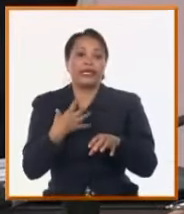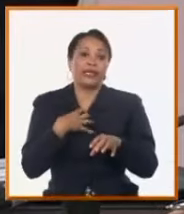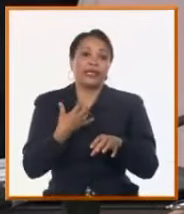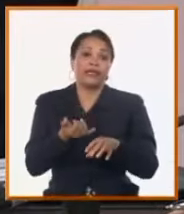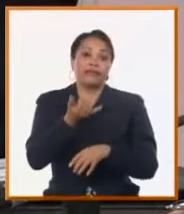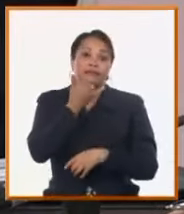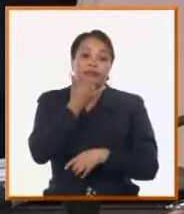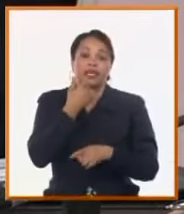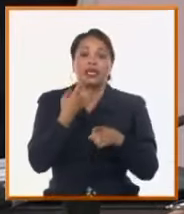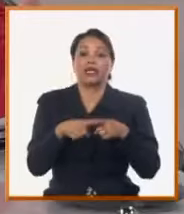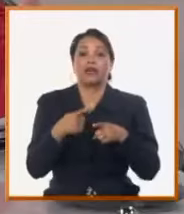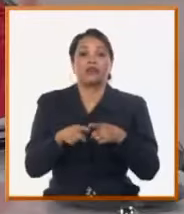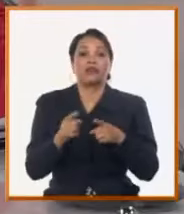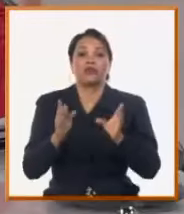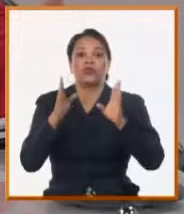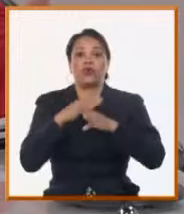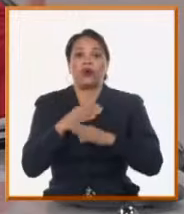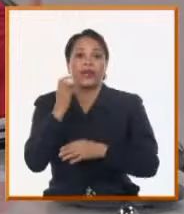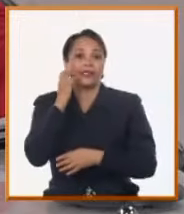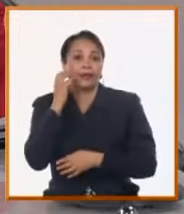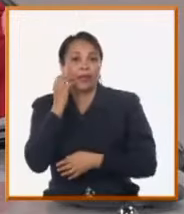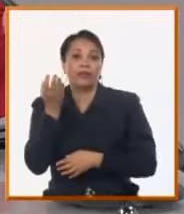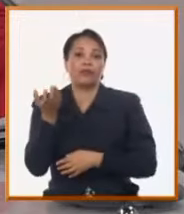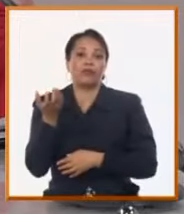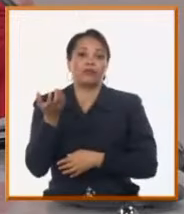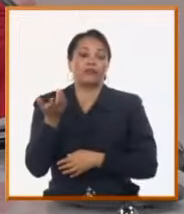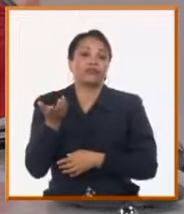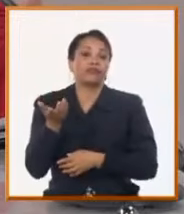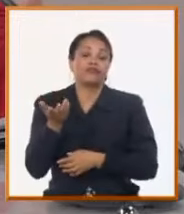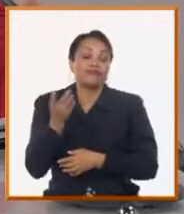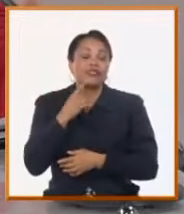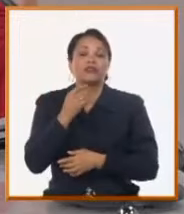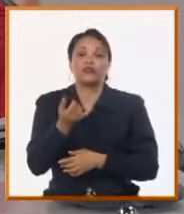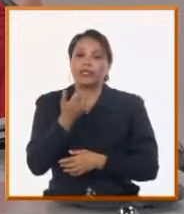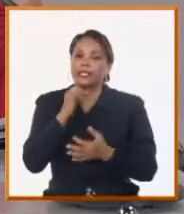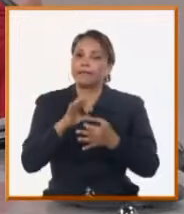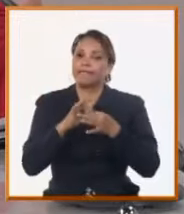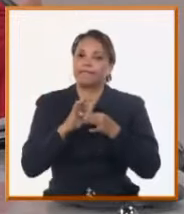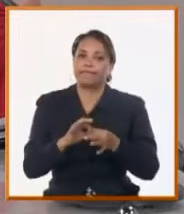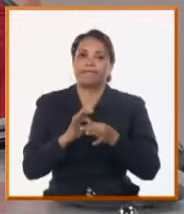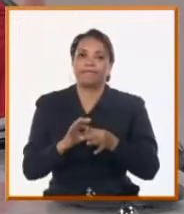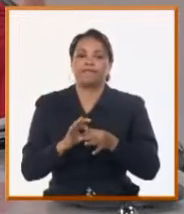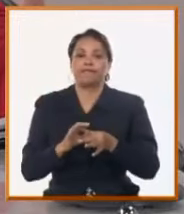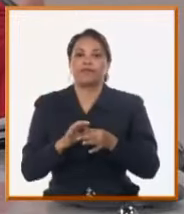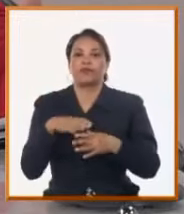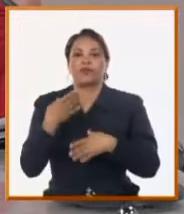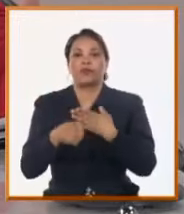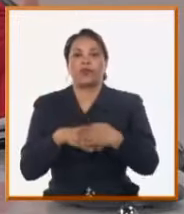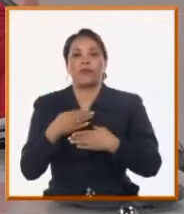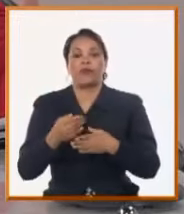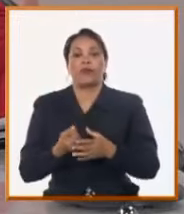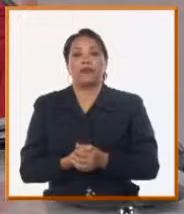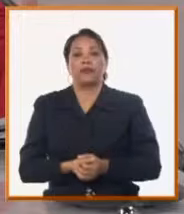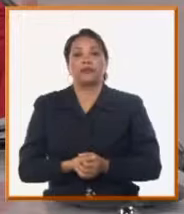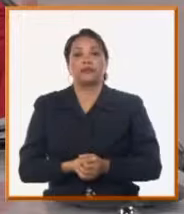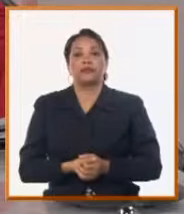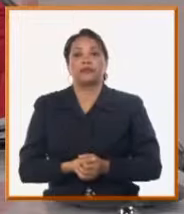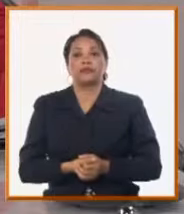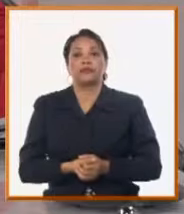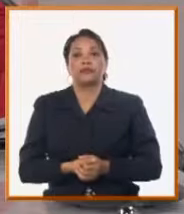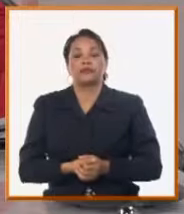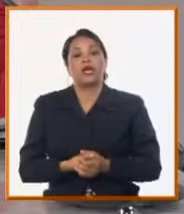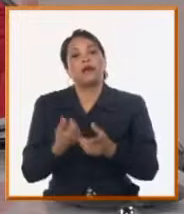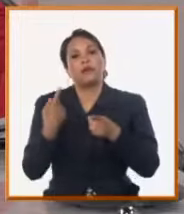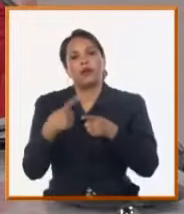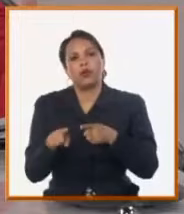como bien hemos dicho, el asfalto, el hormigón, que en estos últimos tiempos también hemos tenido un déficit muy marcado en eso, pero hay muchas ocasiones también que tienen que